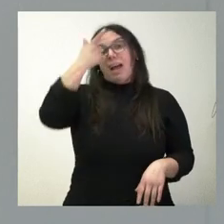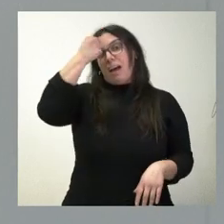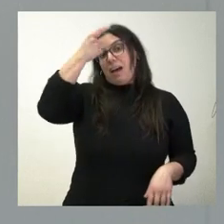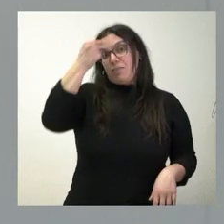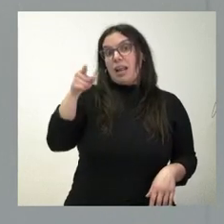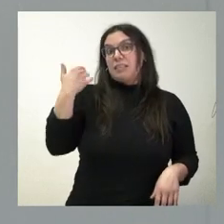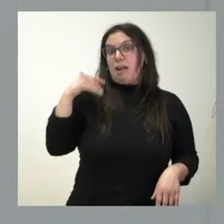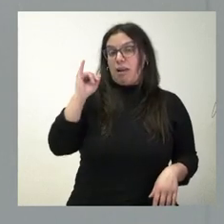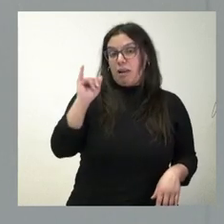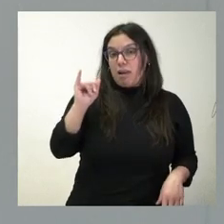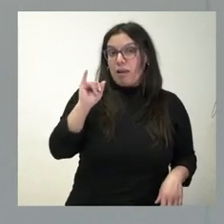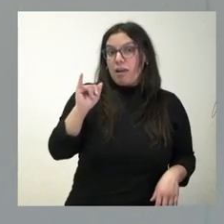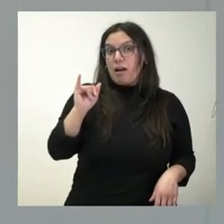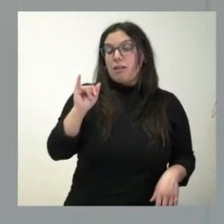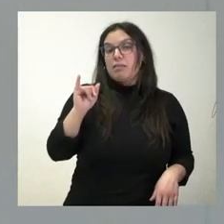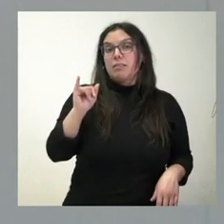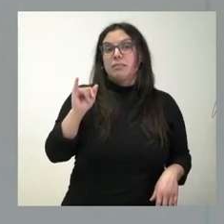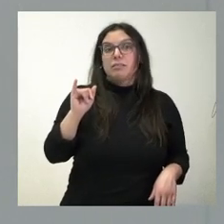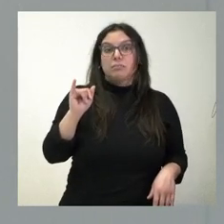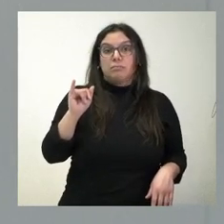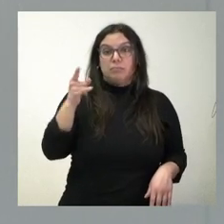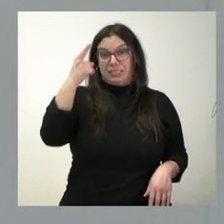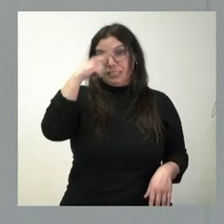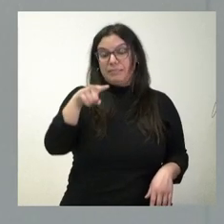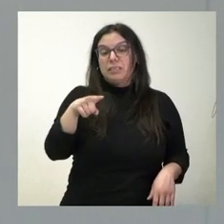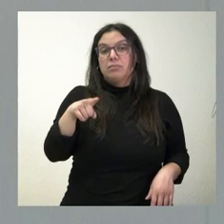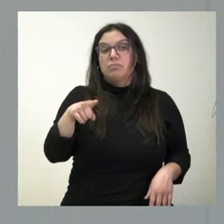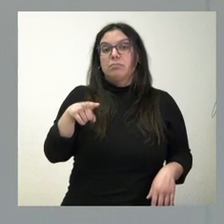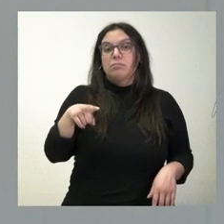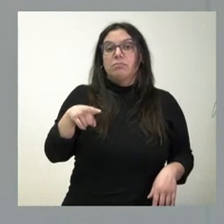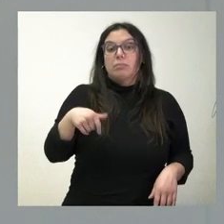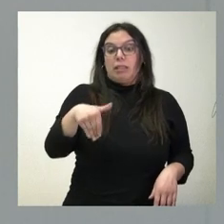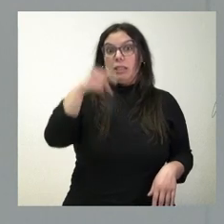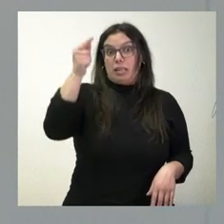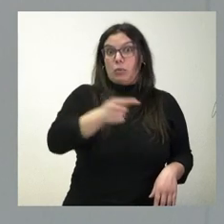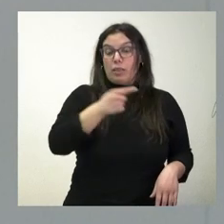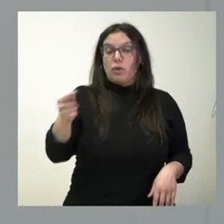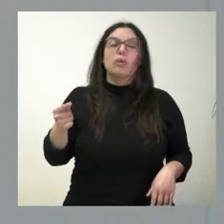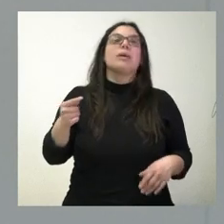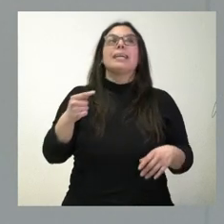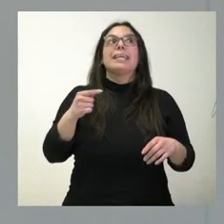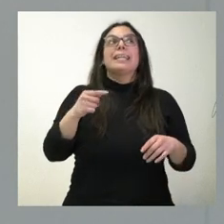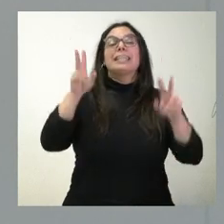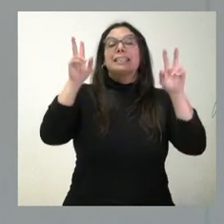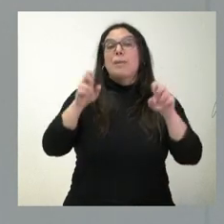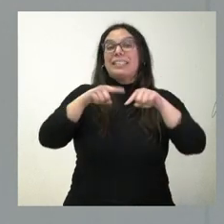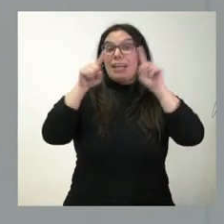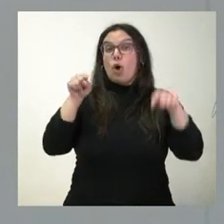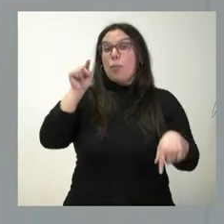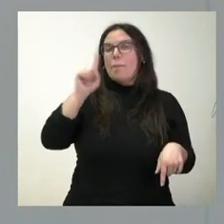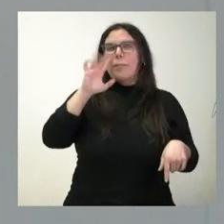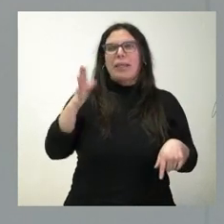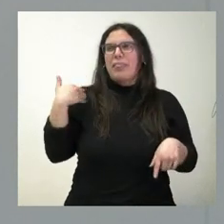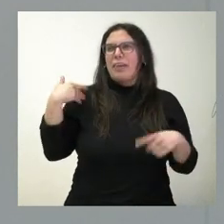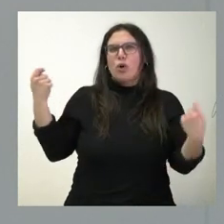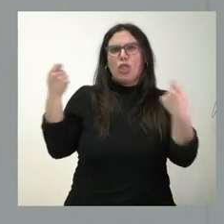disponible, como usted sabe, y se procedió a la inauguración. Y en el caso de Segovia creo que hubo un concierto